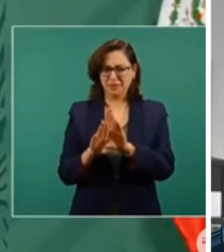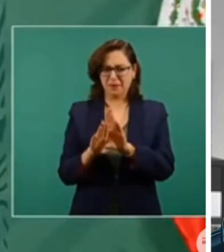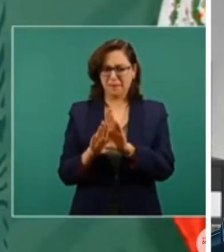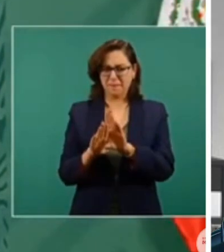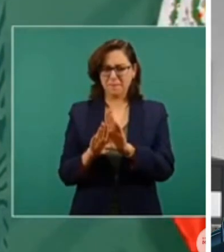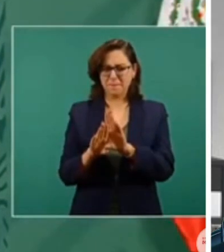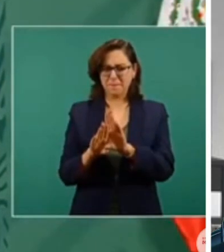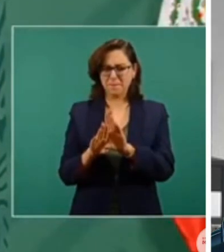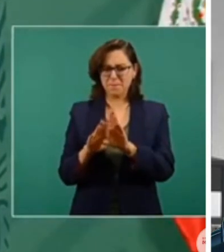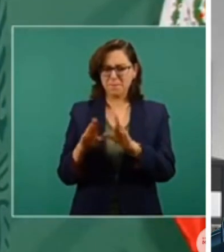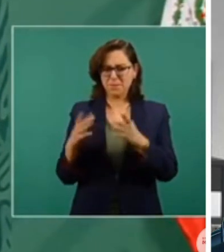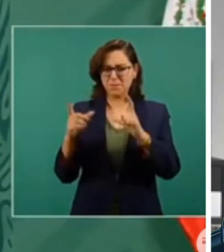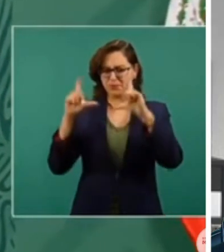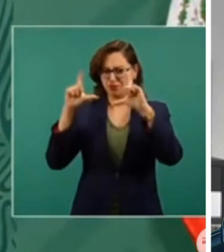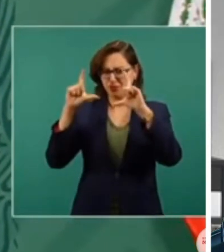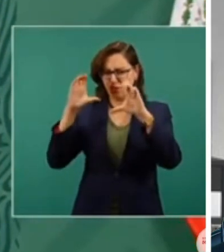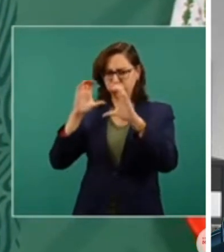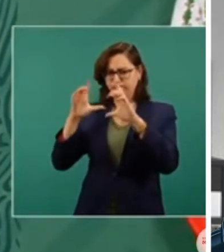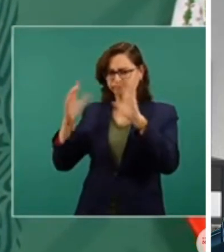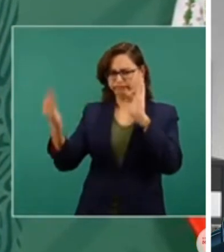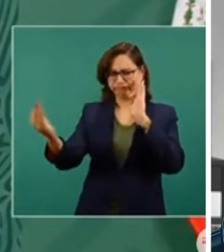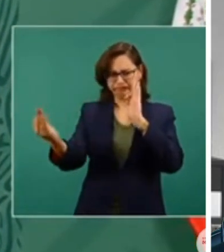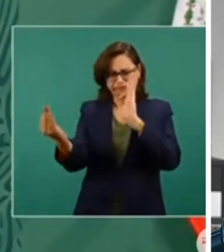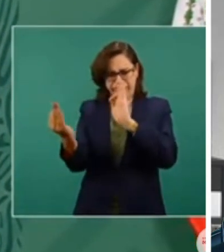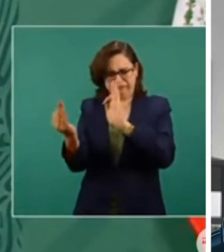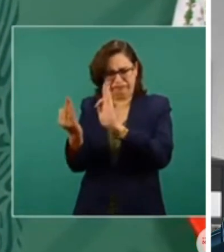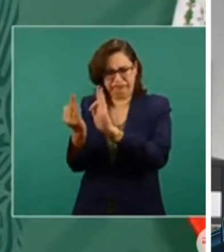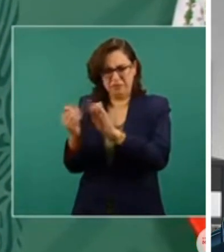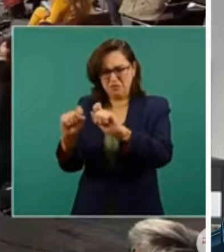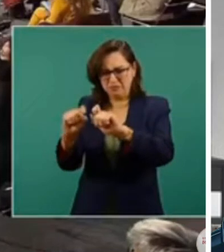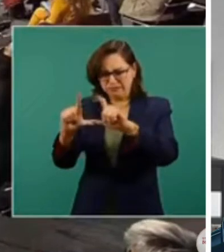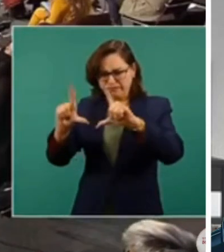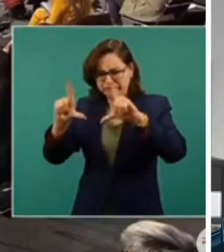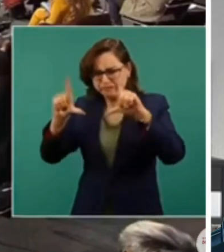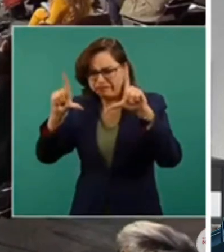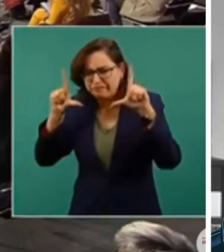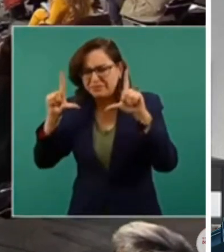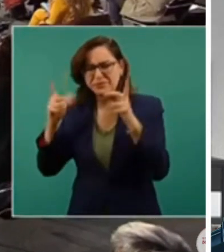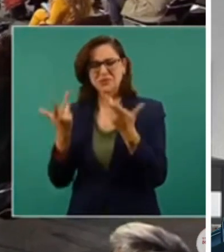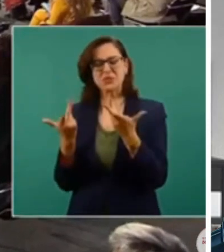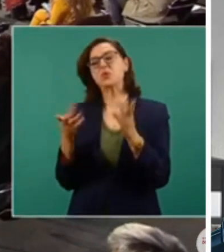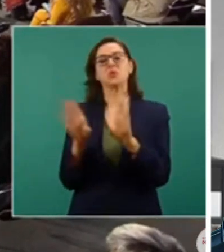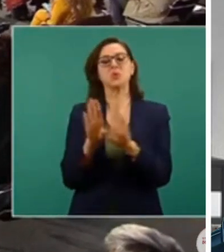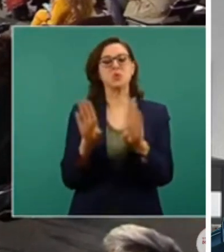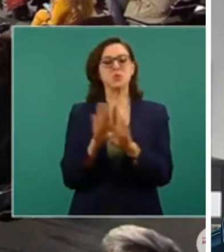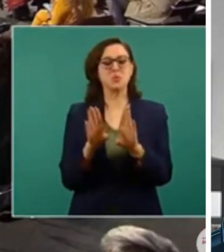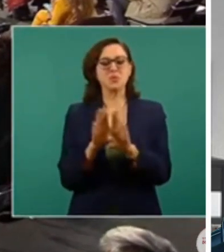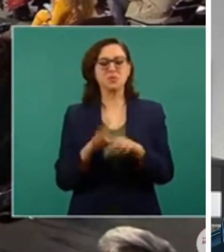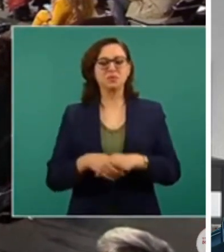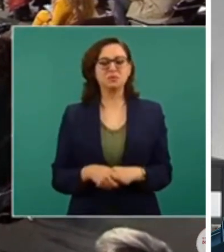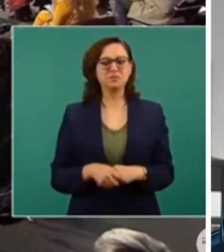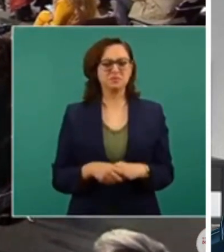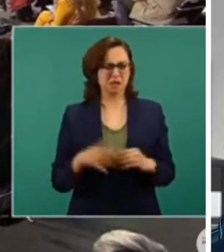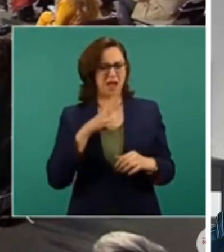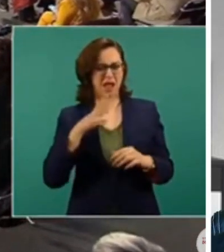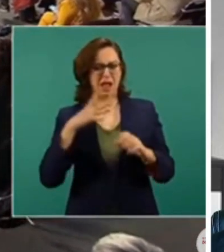¿cómo le llaman esto de los acercamientos? Consumo. A ver, pero ¿no lo tiene el video? Ponlo.